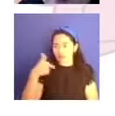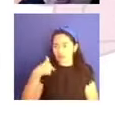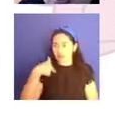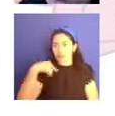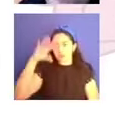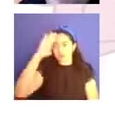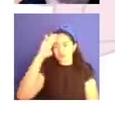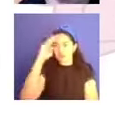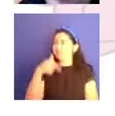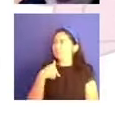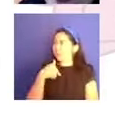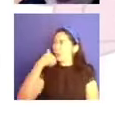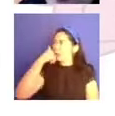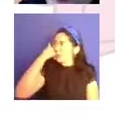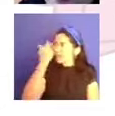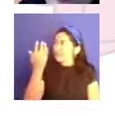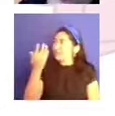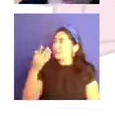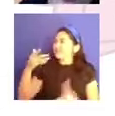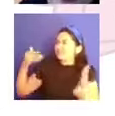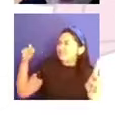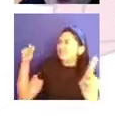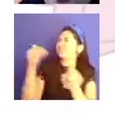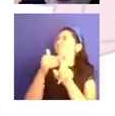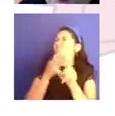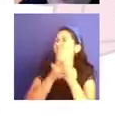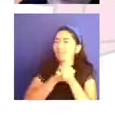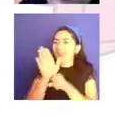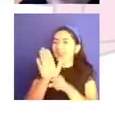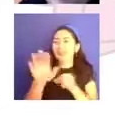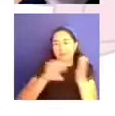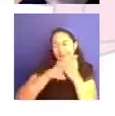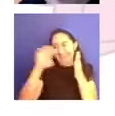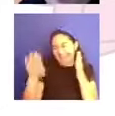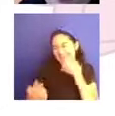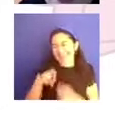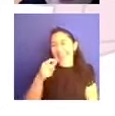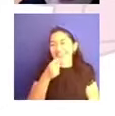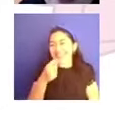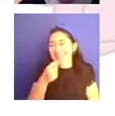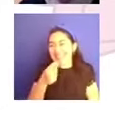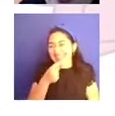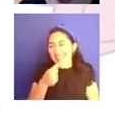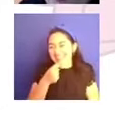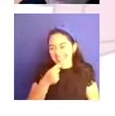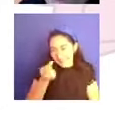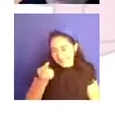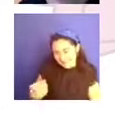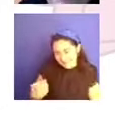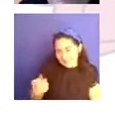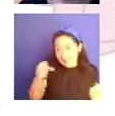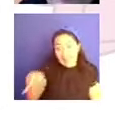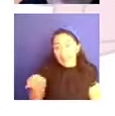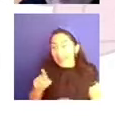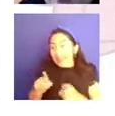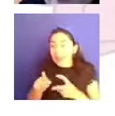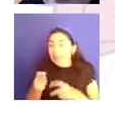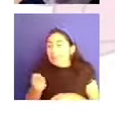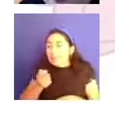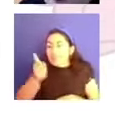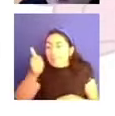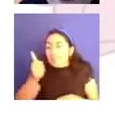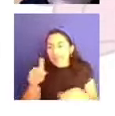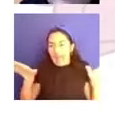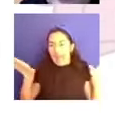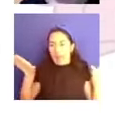en el ser. Cultivar el asombro. Veamos un niño, ¿no? Cuando ve, se sube por primera vez a un avión, cuando prueba por primera